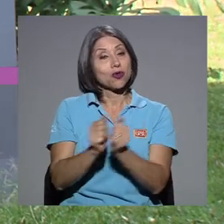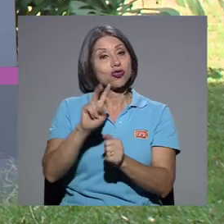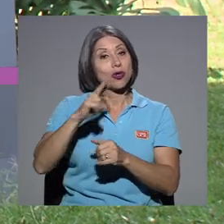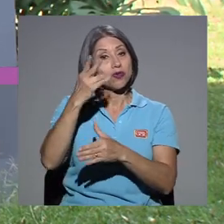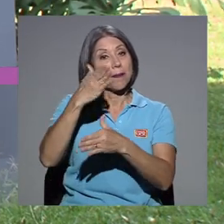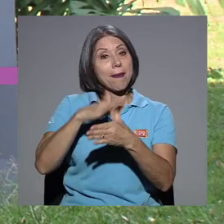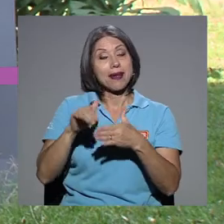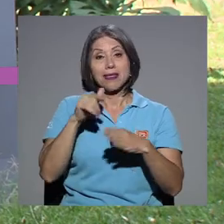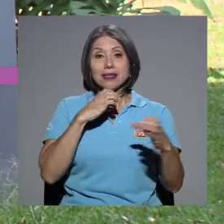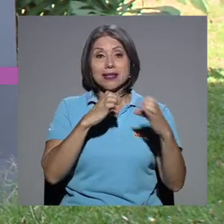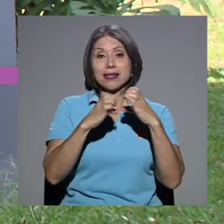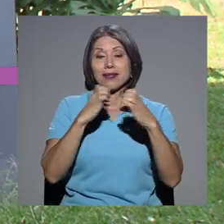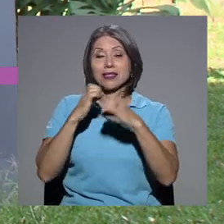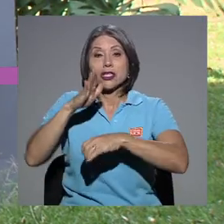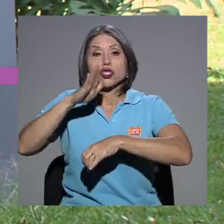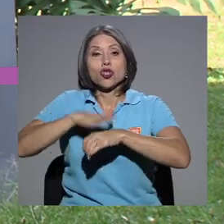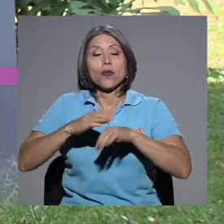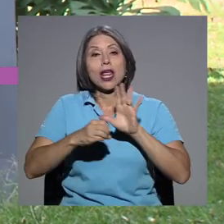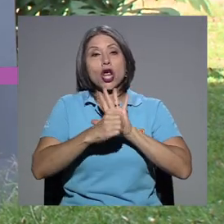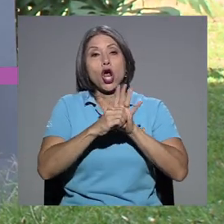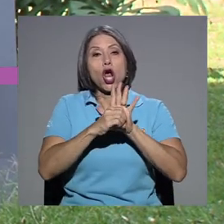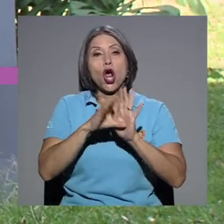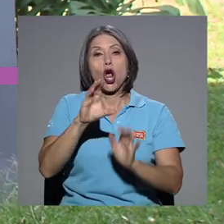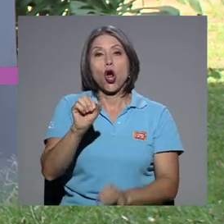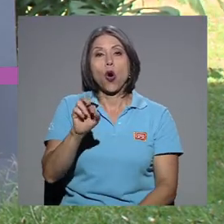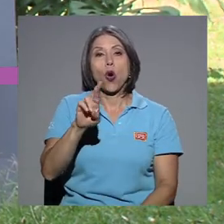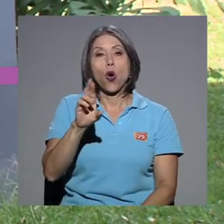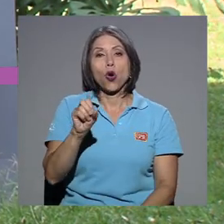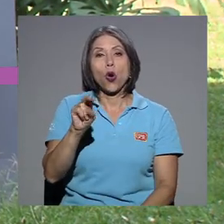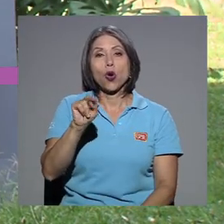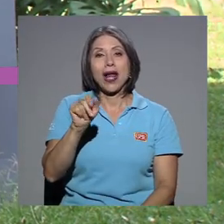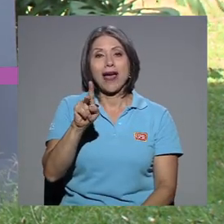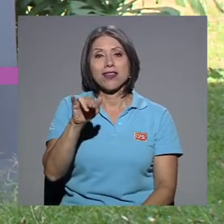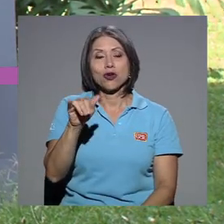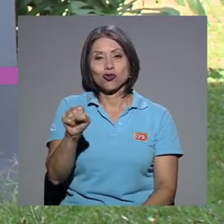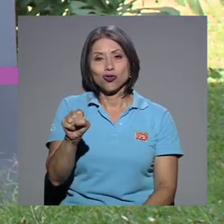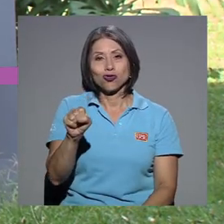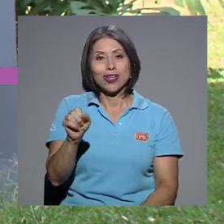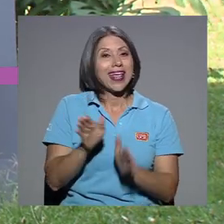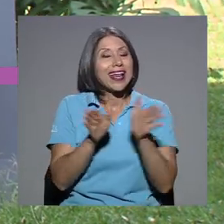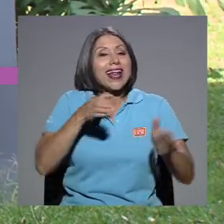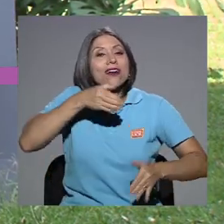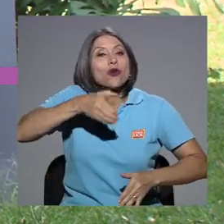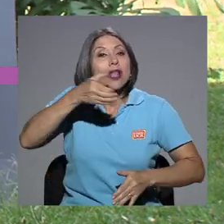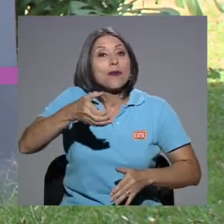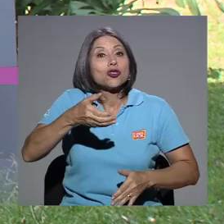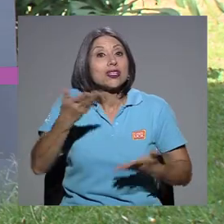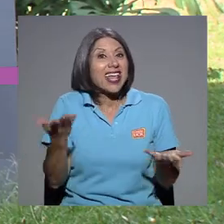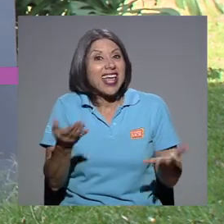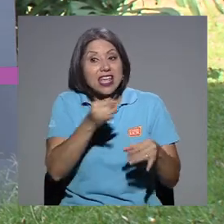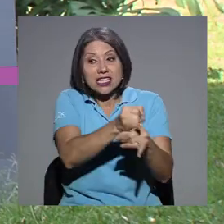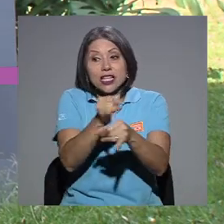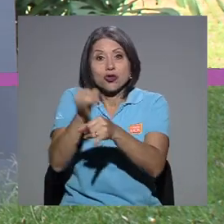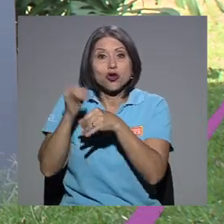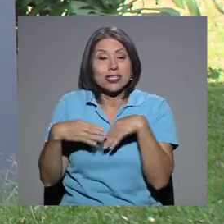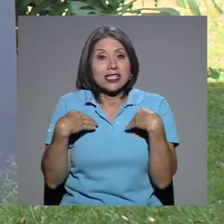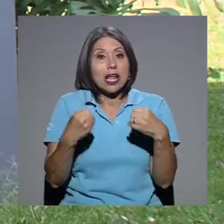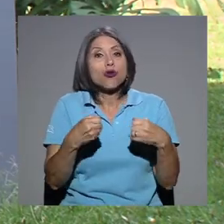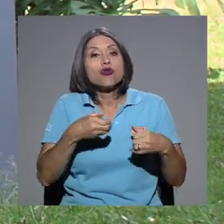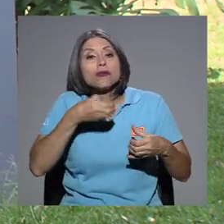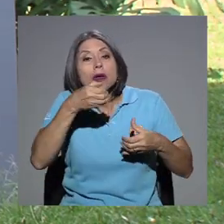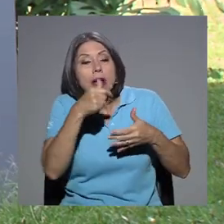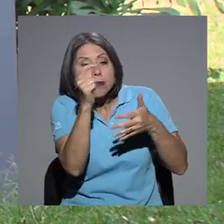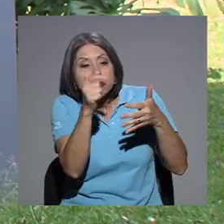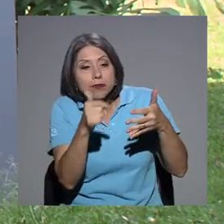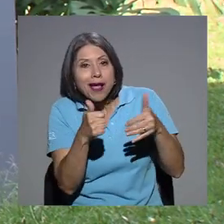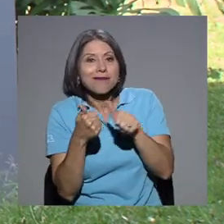segunda parte de estas entrevistas acerca del coronavirus. En general, les recomendamos que sigan las indicaciones de las instituciones de salud y que